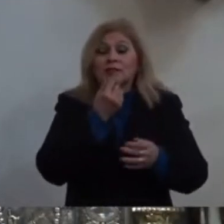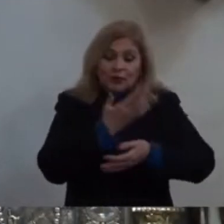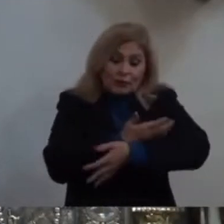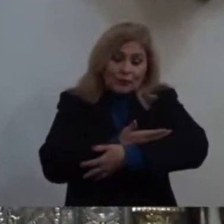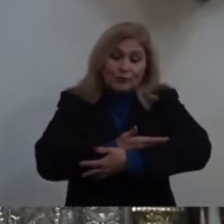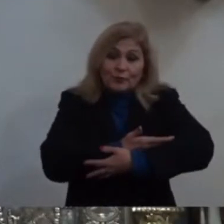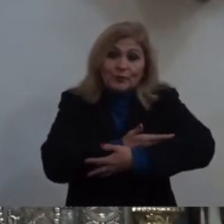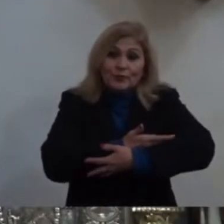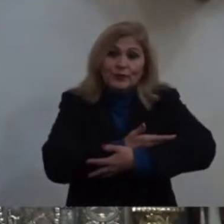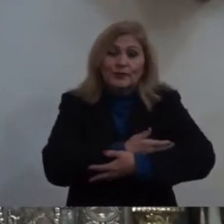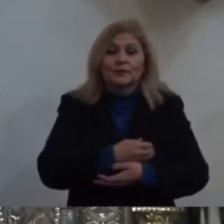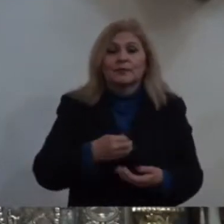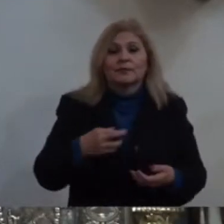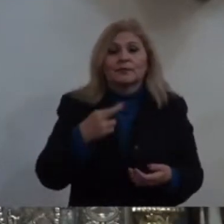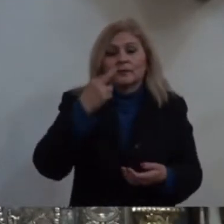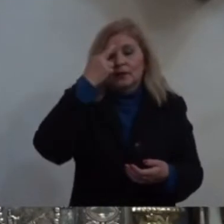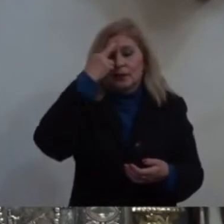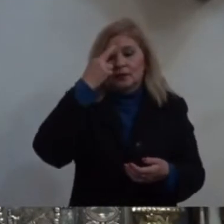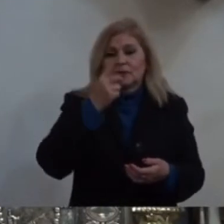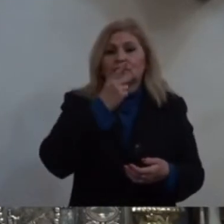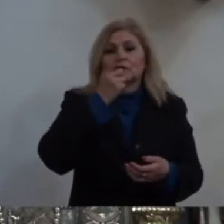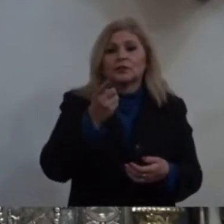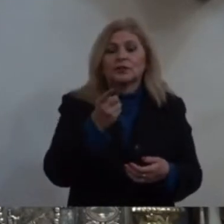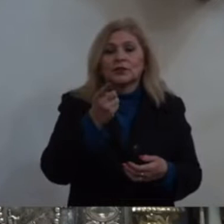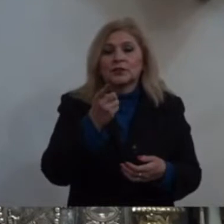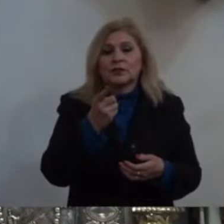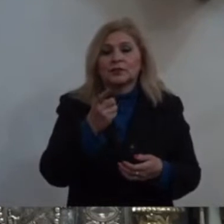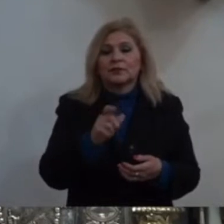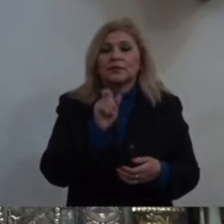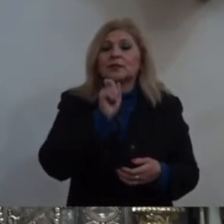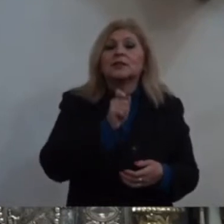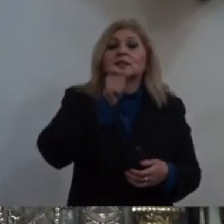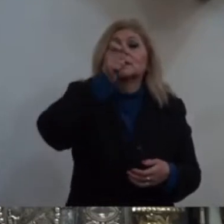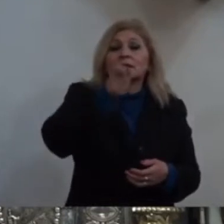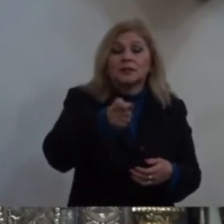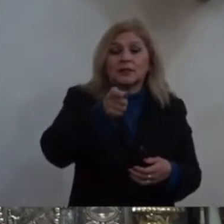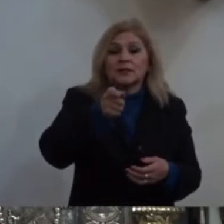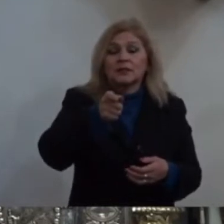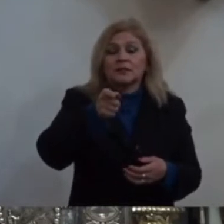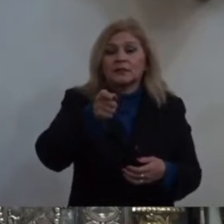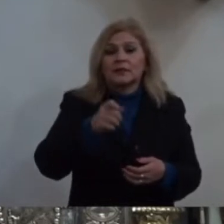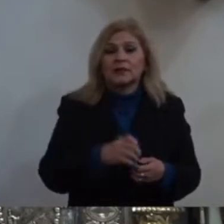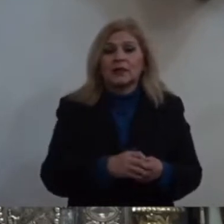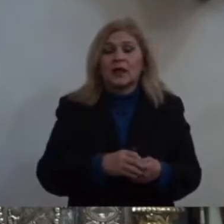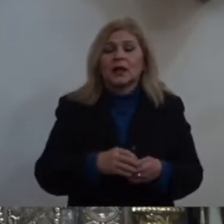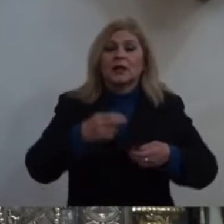Palabra Nos dice el significado de su encarnación